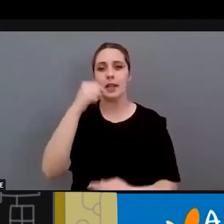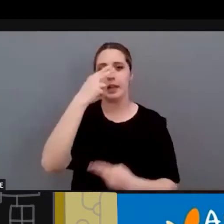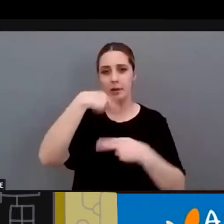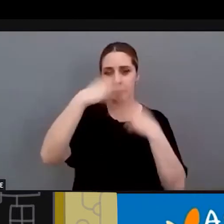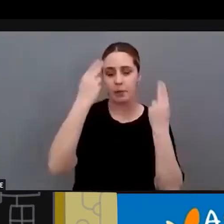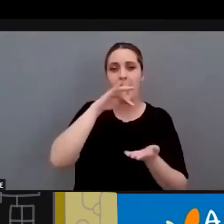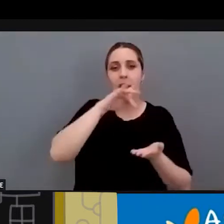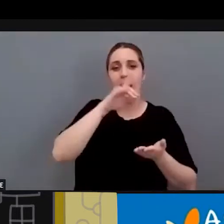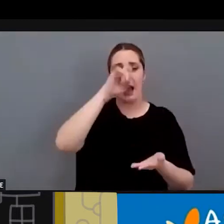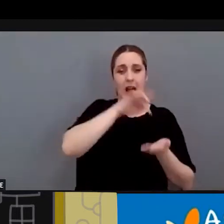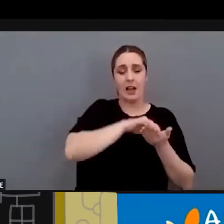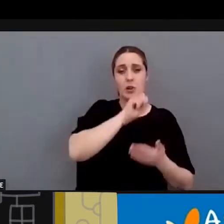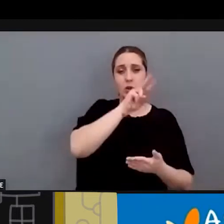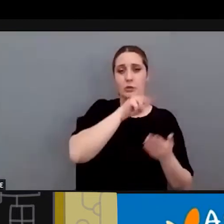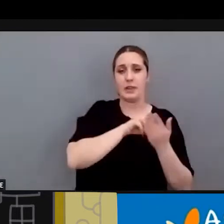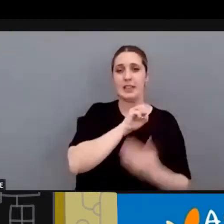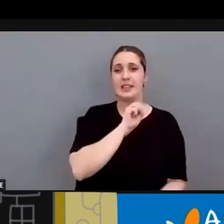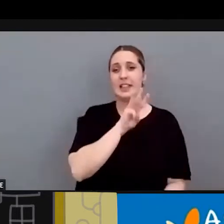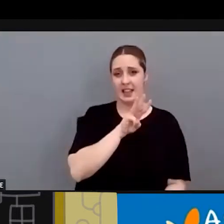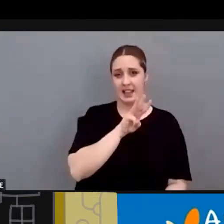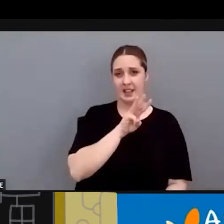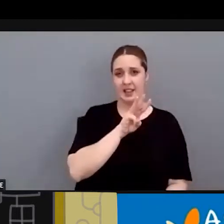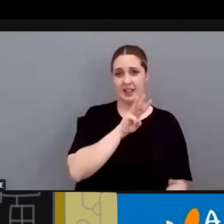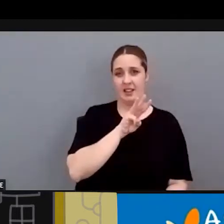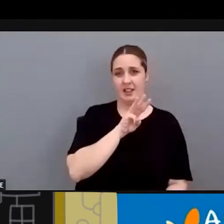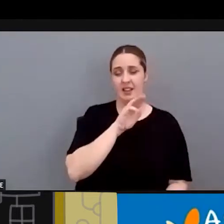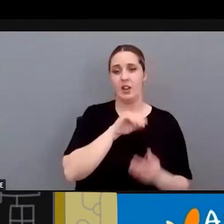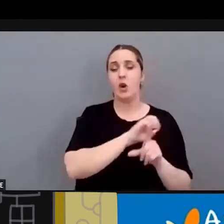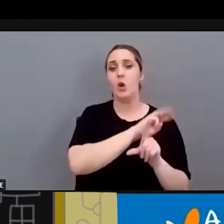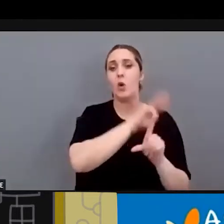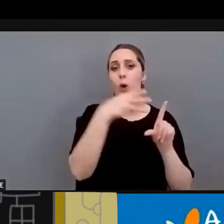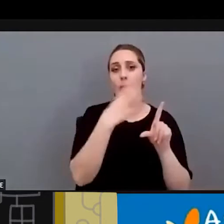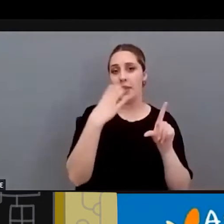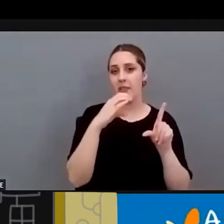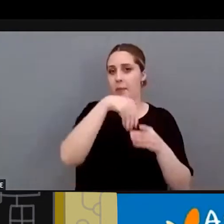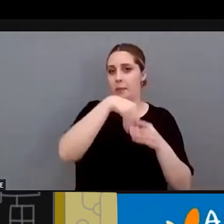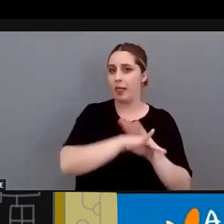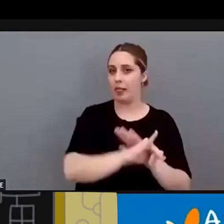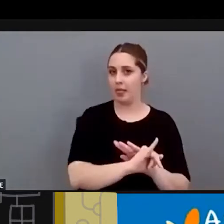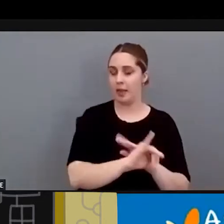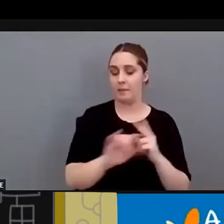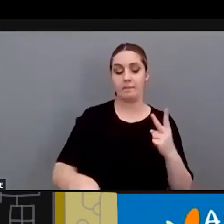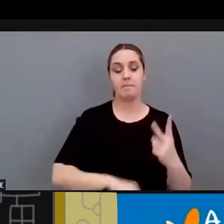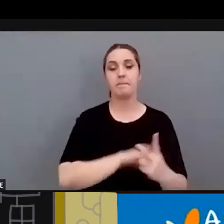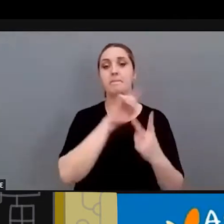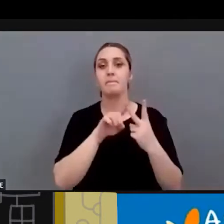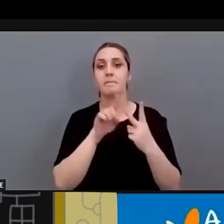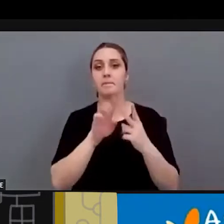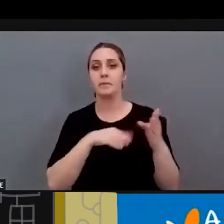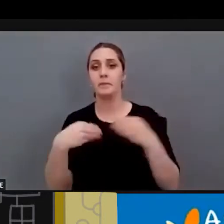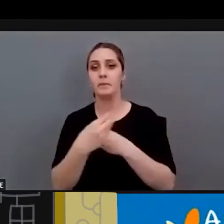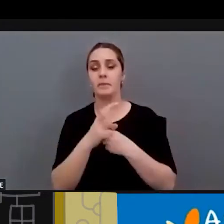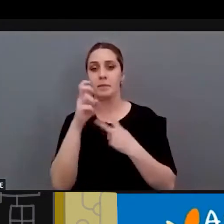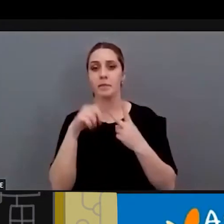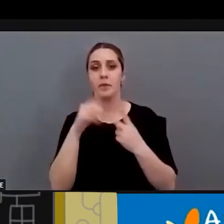2013, que está en la web del CERMI, y luego hay un otro documento en el